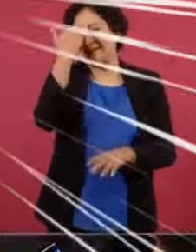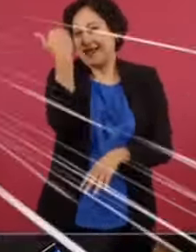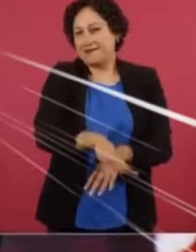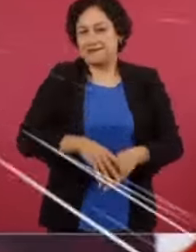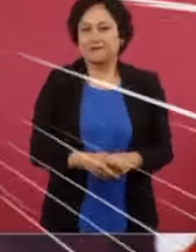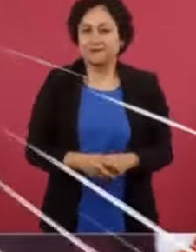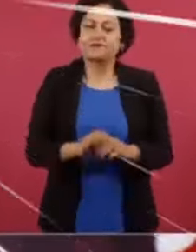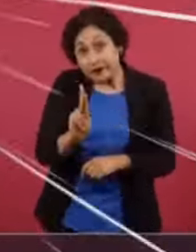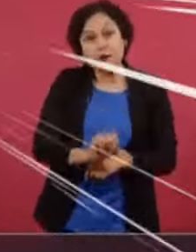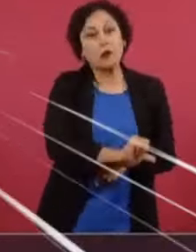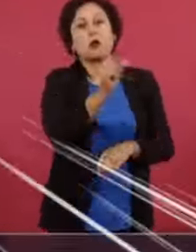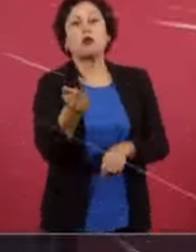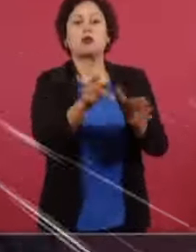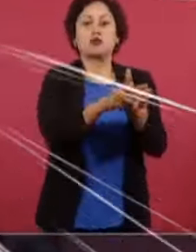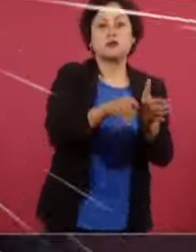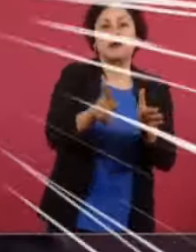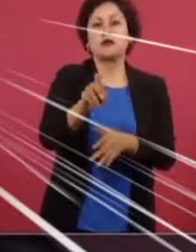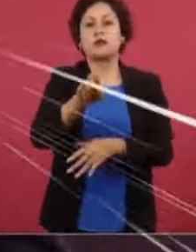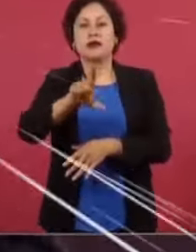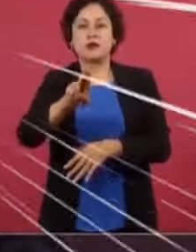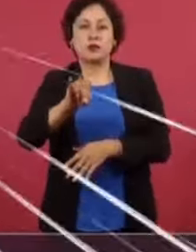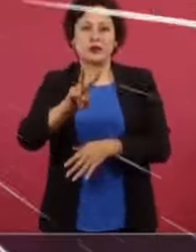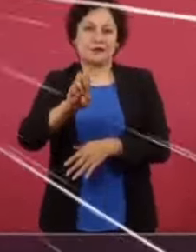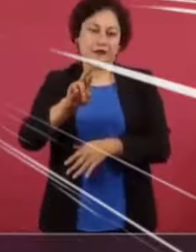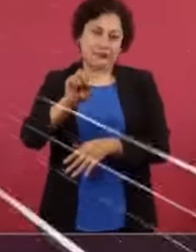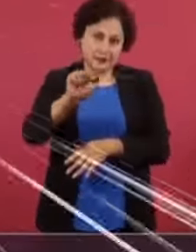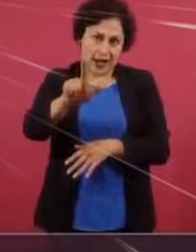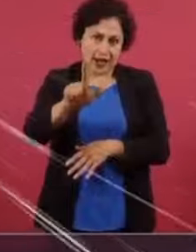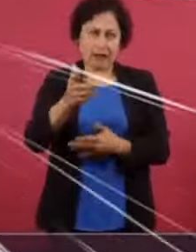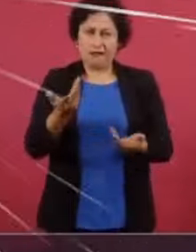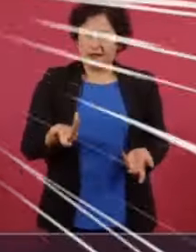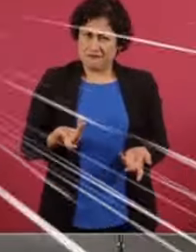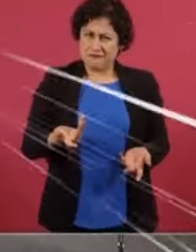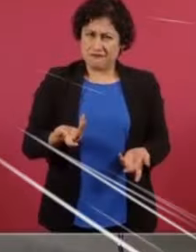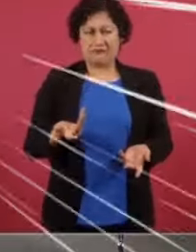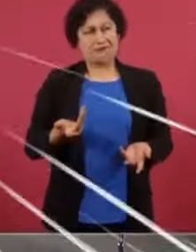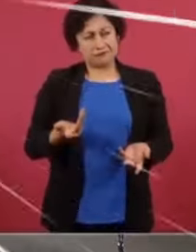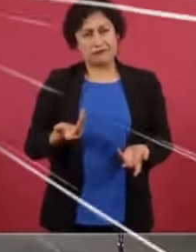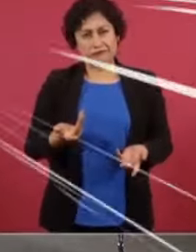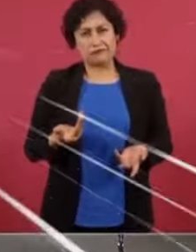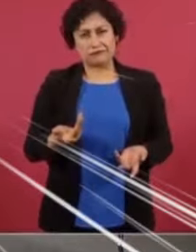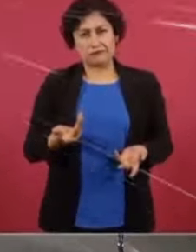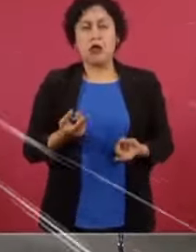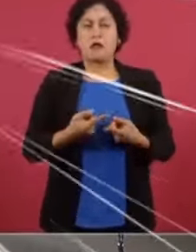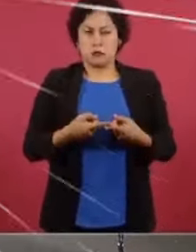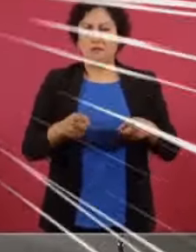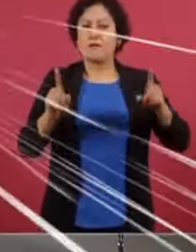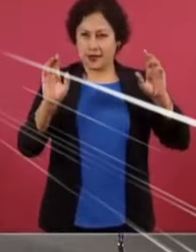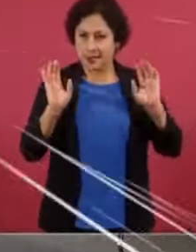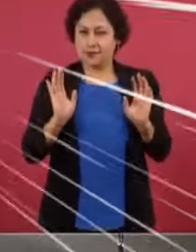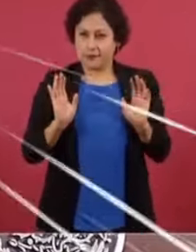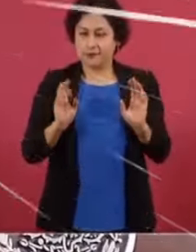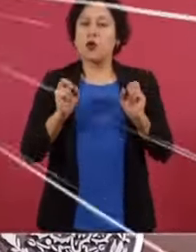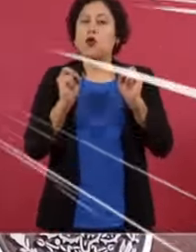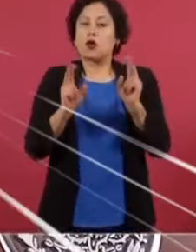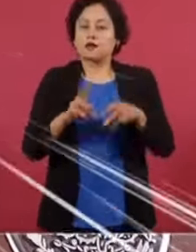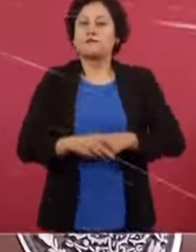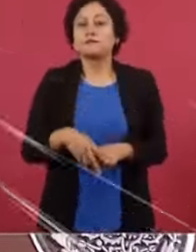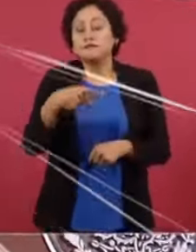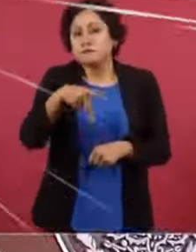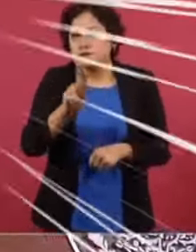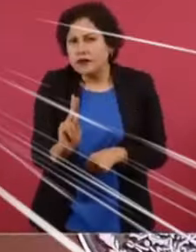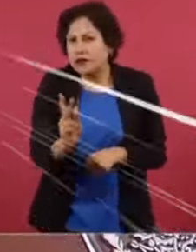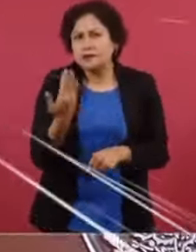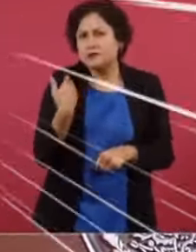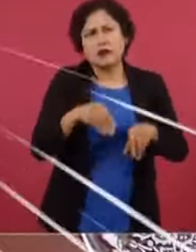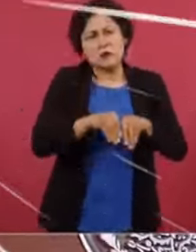conservadurismo. Pero El Universal, pues ni modo que sean doctrinarios, ¿no? No, no, no, Ahí es otro tipo de cosas. Y de repente empiezan a